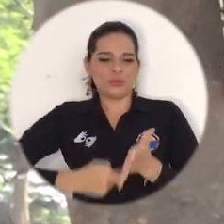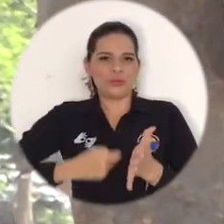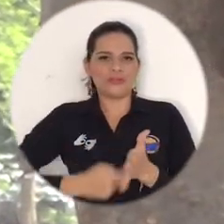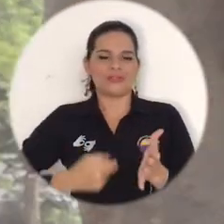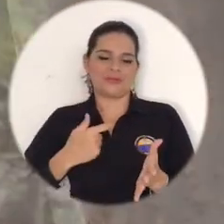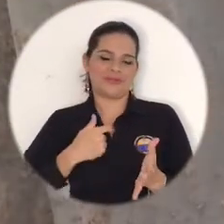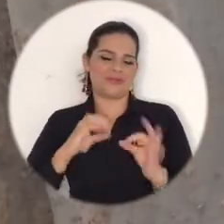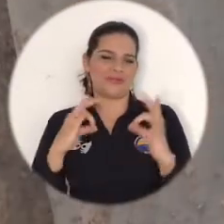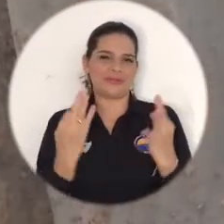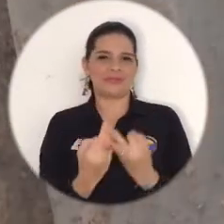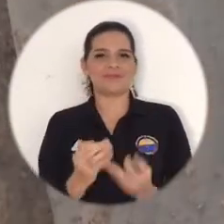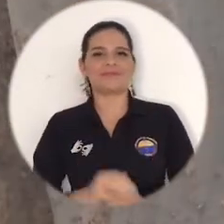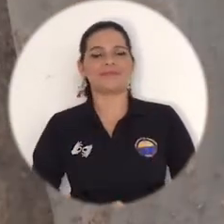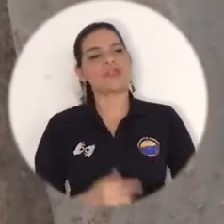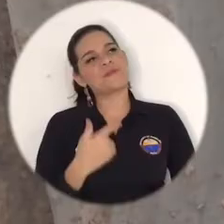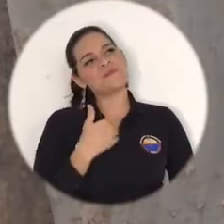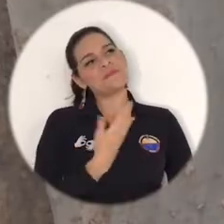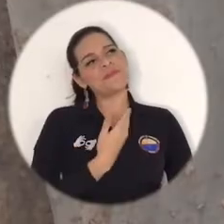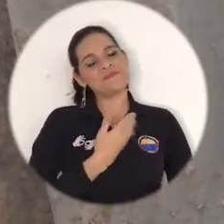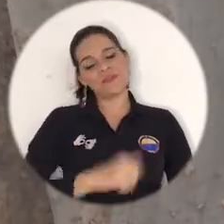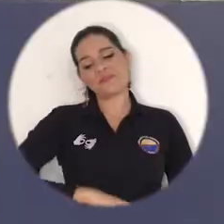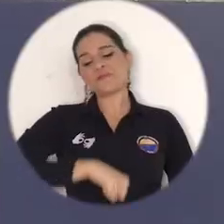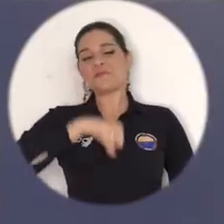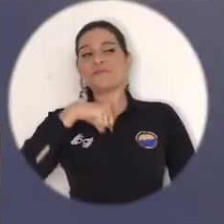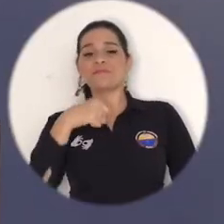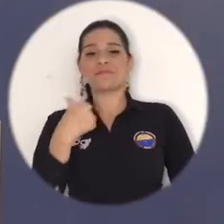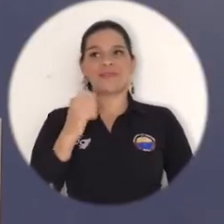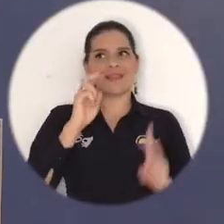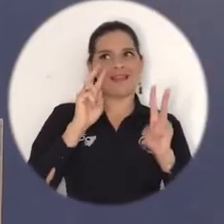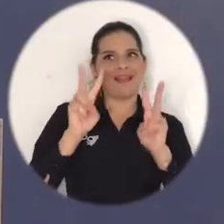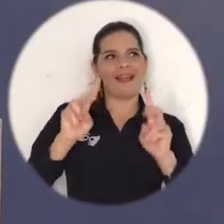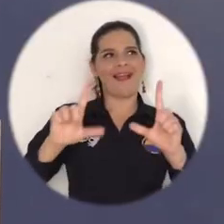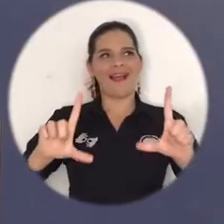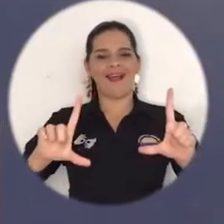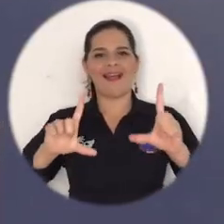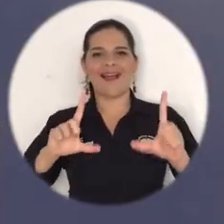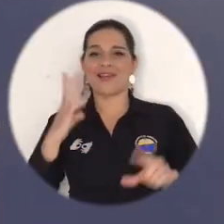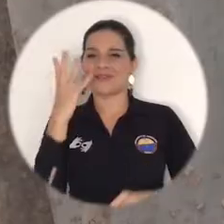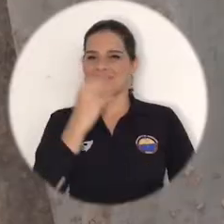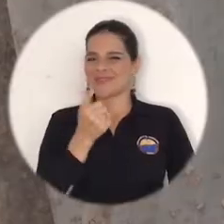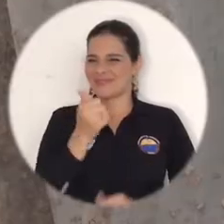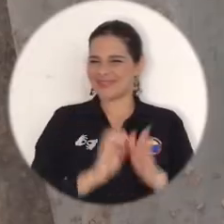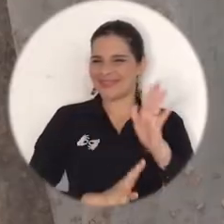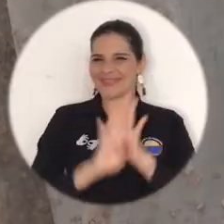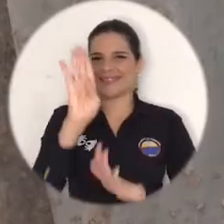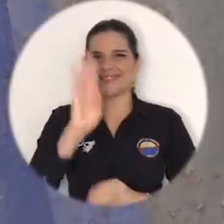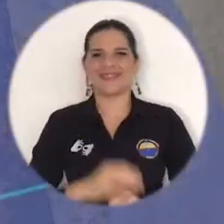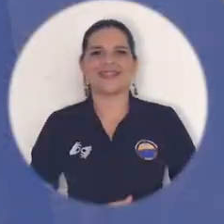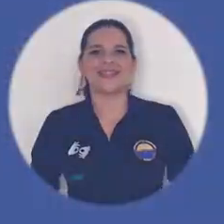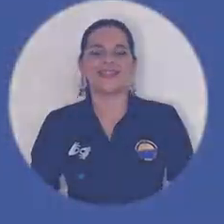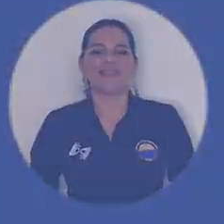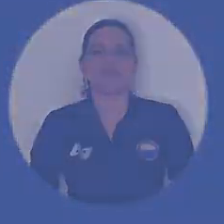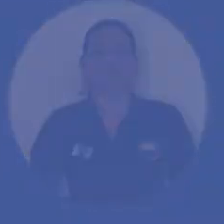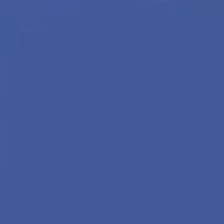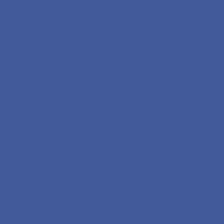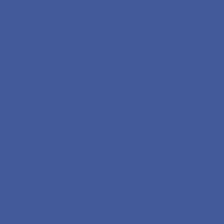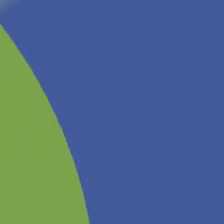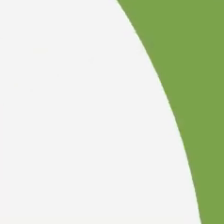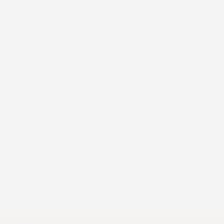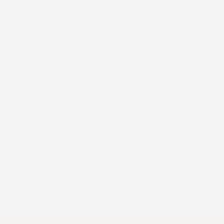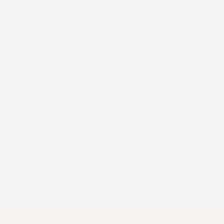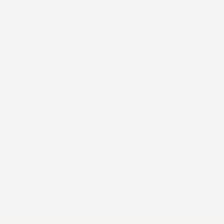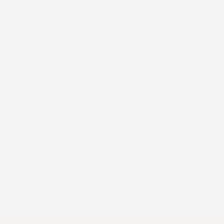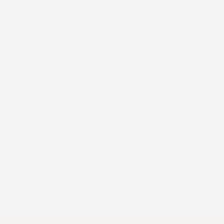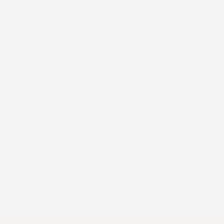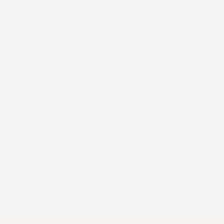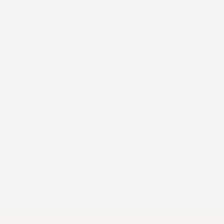familiar. Estoy orgullosa de mi mamá. De verla graduarse y que salga adelante. Universidad